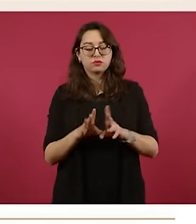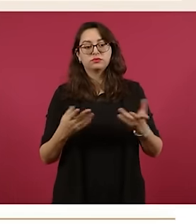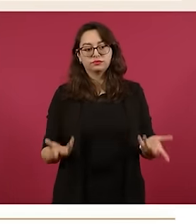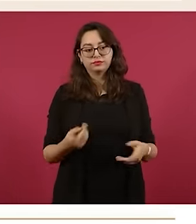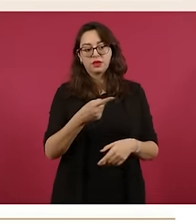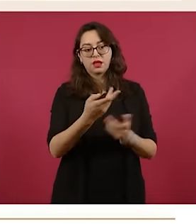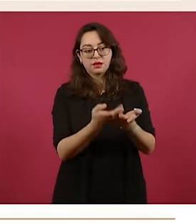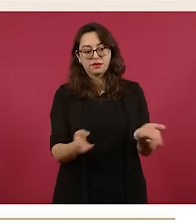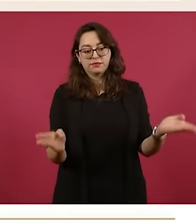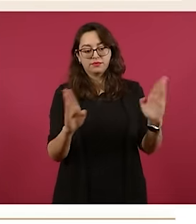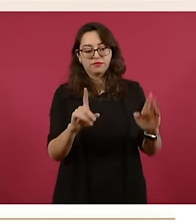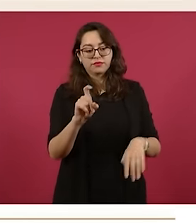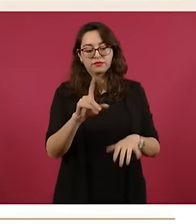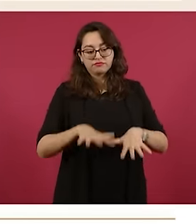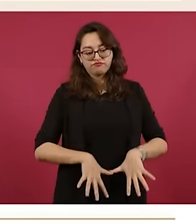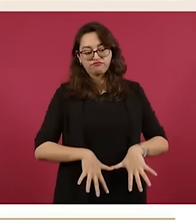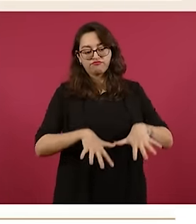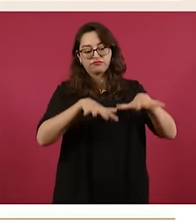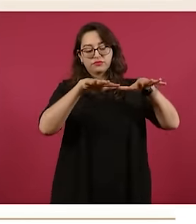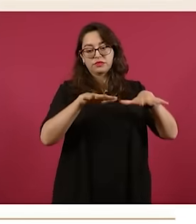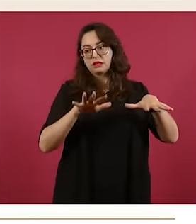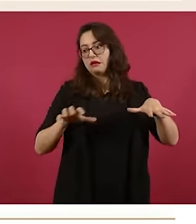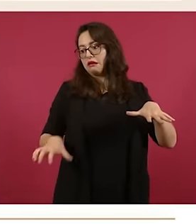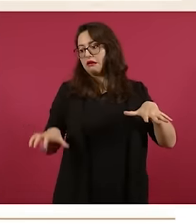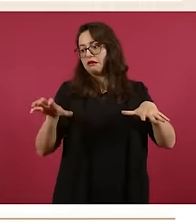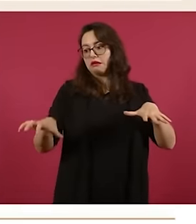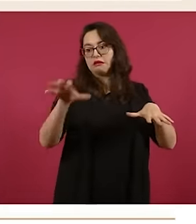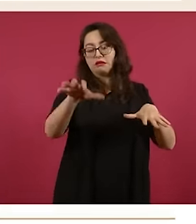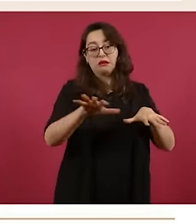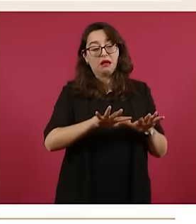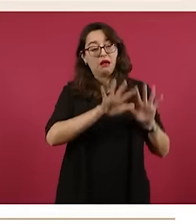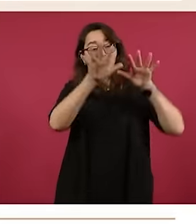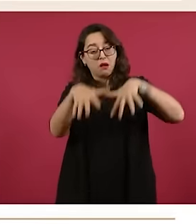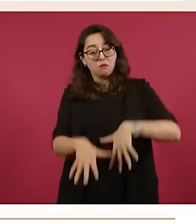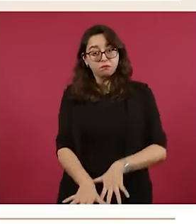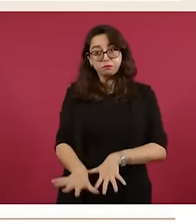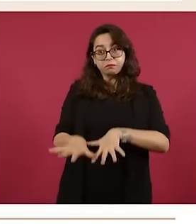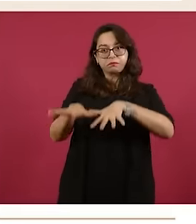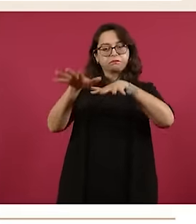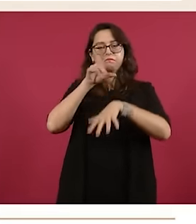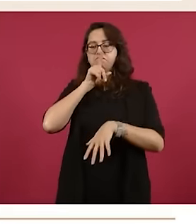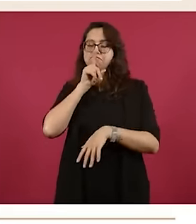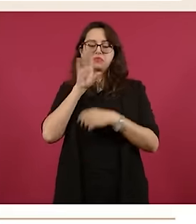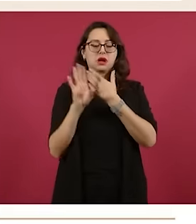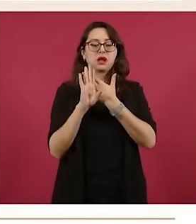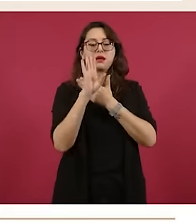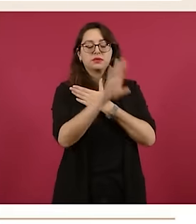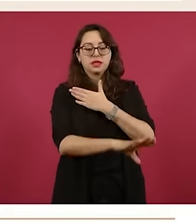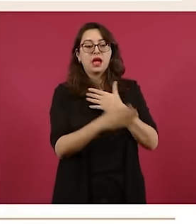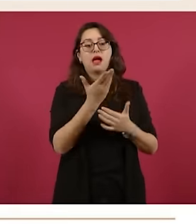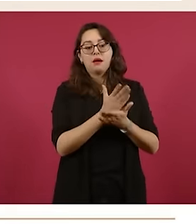evitar que se inunden las tres poblaciones con ventanas. Acueducto El Zapotillo es un